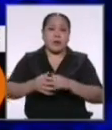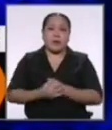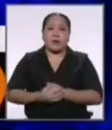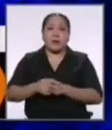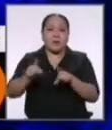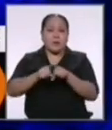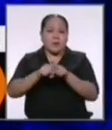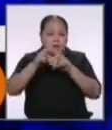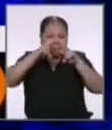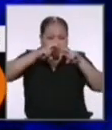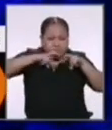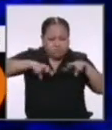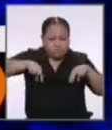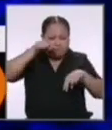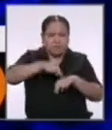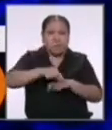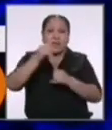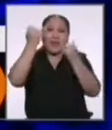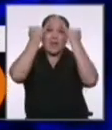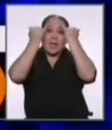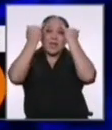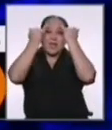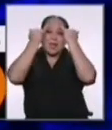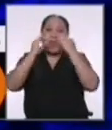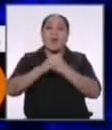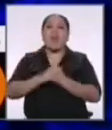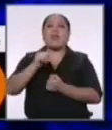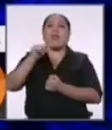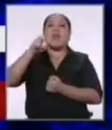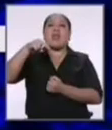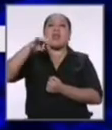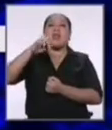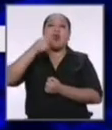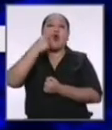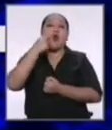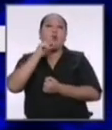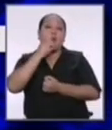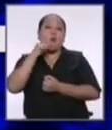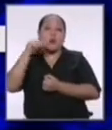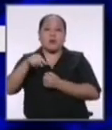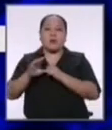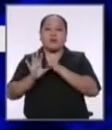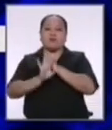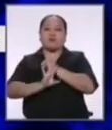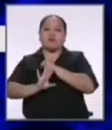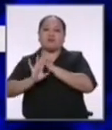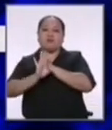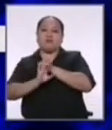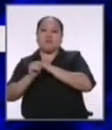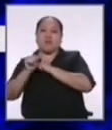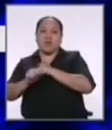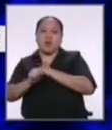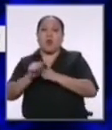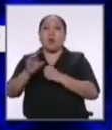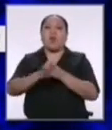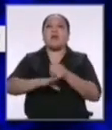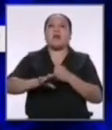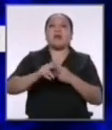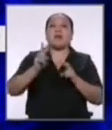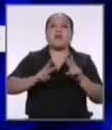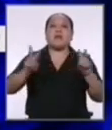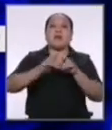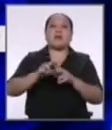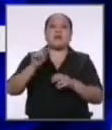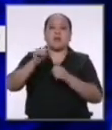evaluar lo de la ideología de género que viene camuflado por un principio que sí tenemos que defender que es la